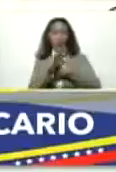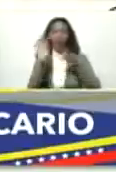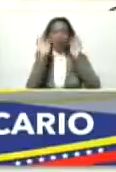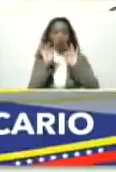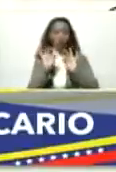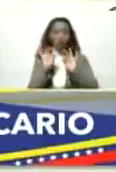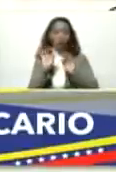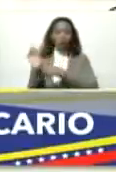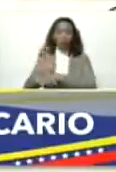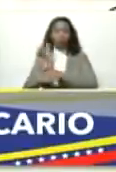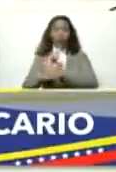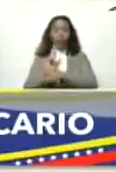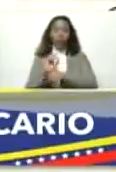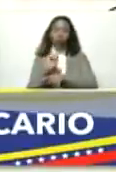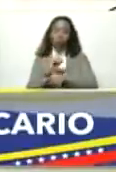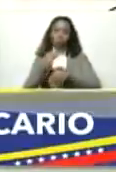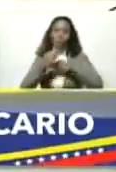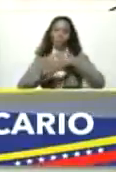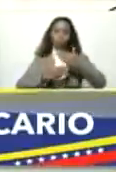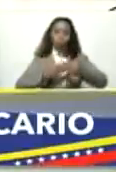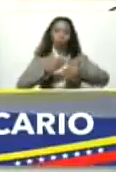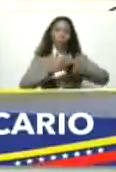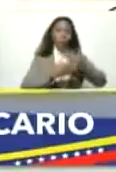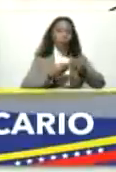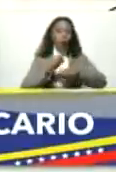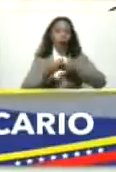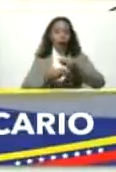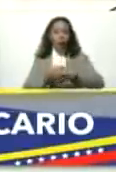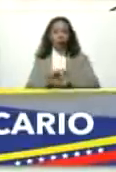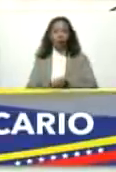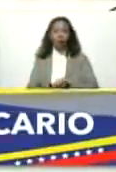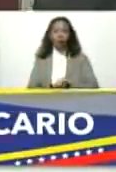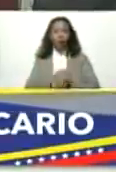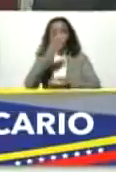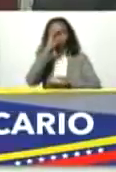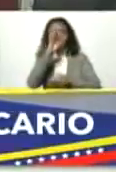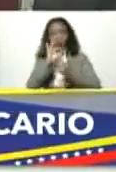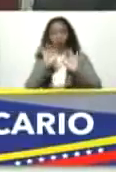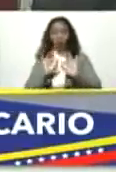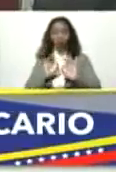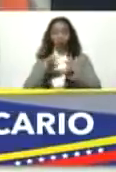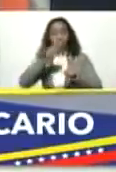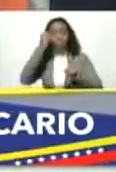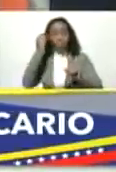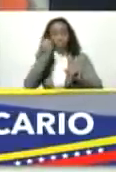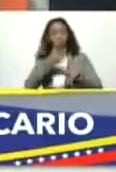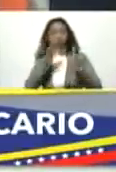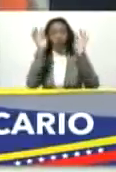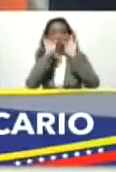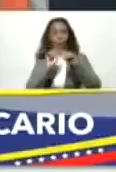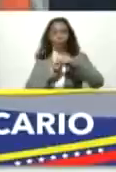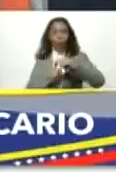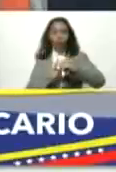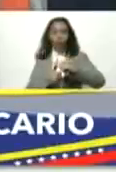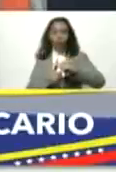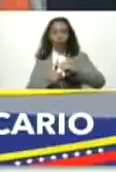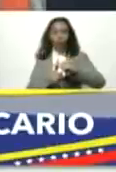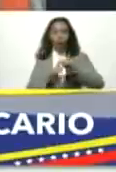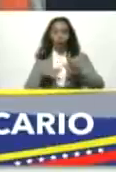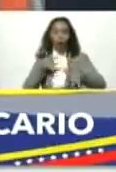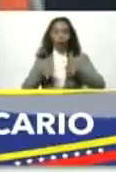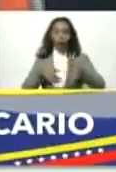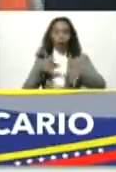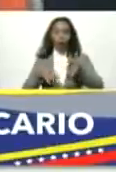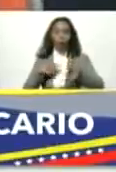desaforada sino hacerlo progresivamente y que eso, sin duda, vaya impactando de forma positiva la actividad